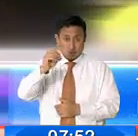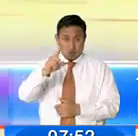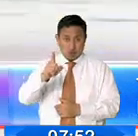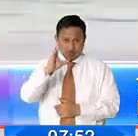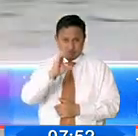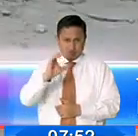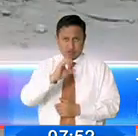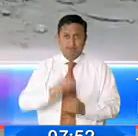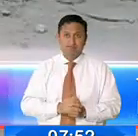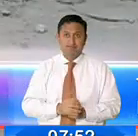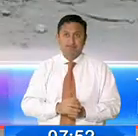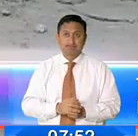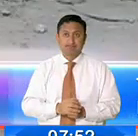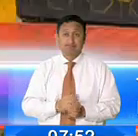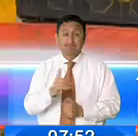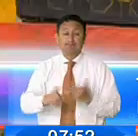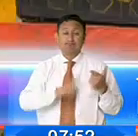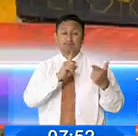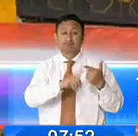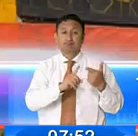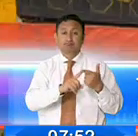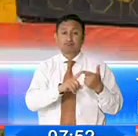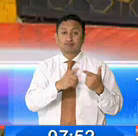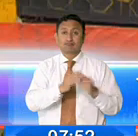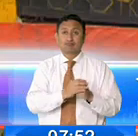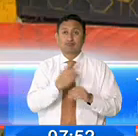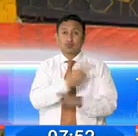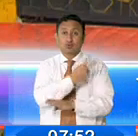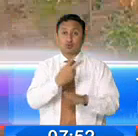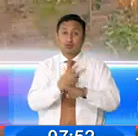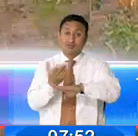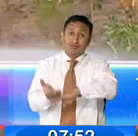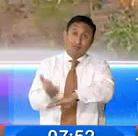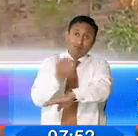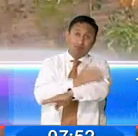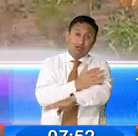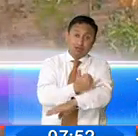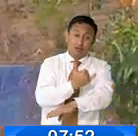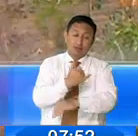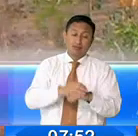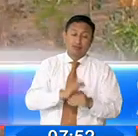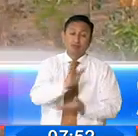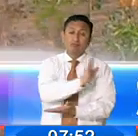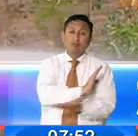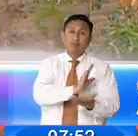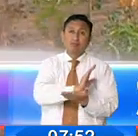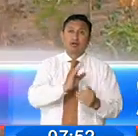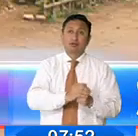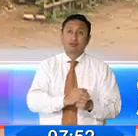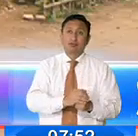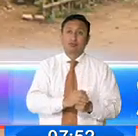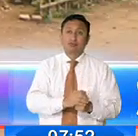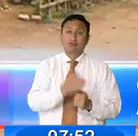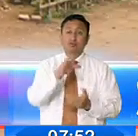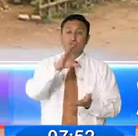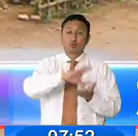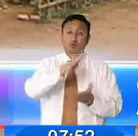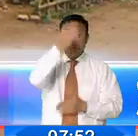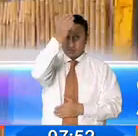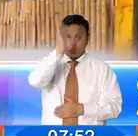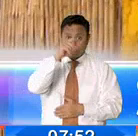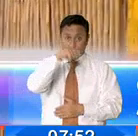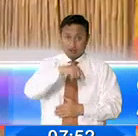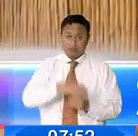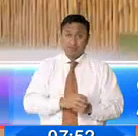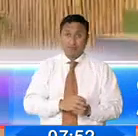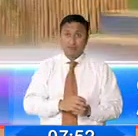personas. El segundo hecho criminal se registró dos horas antes, esta vez en la cooperativa Ciudad de Dios, en Montesinaí.